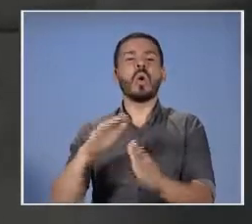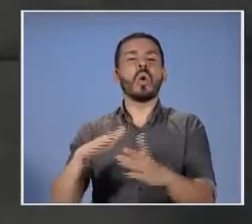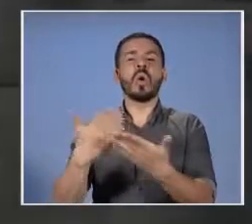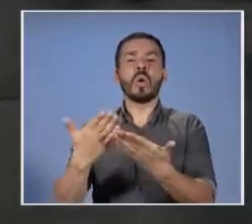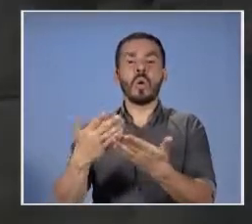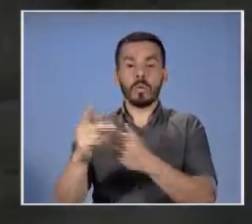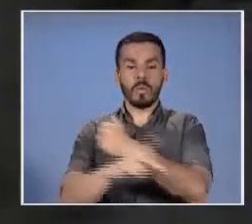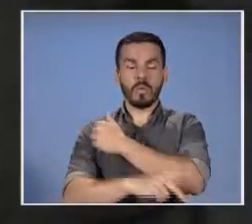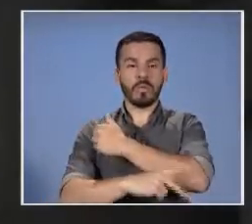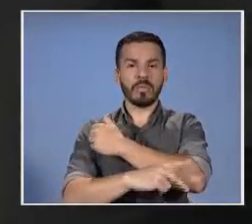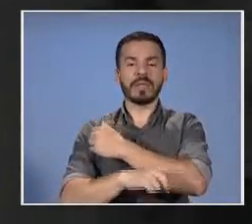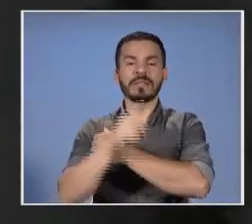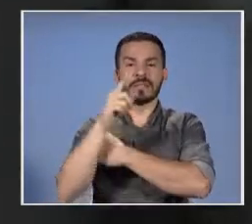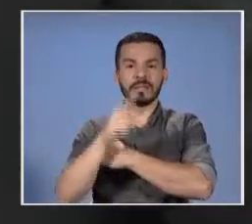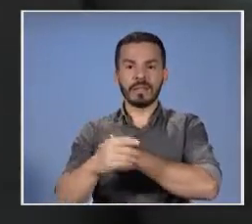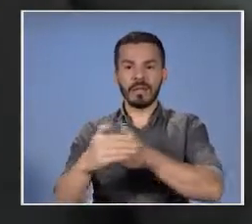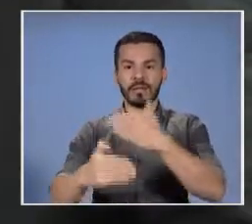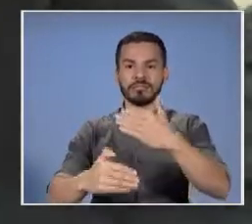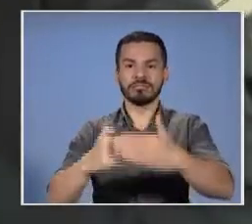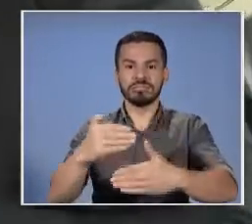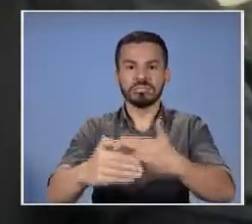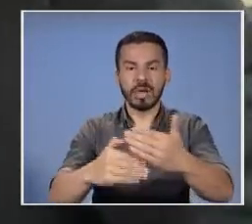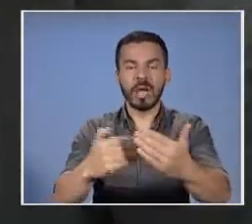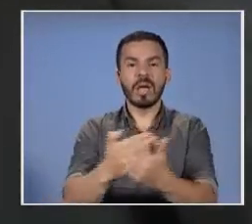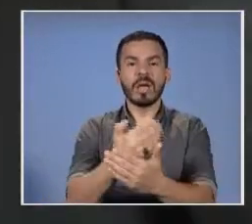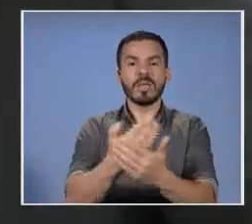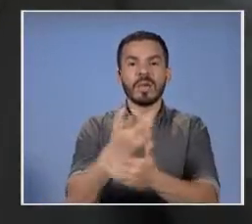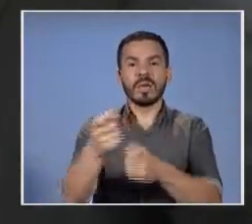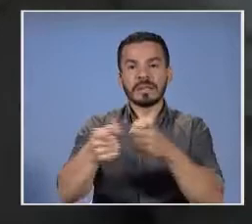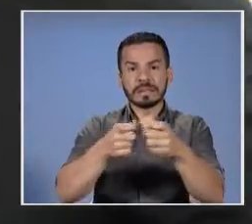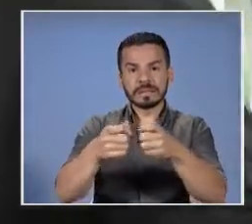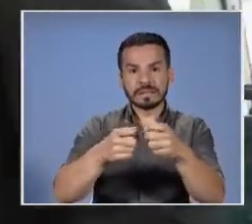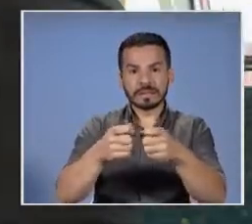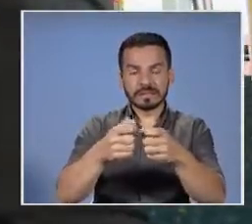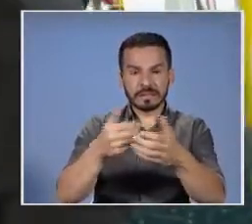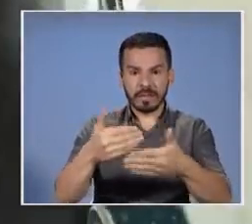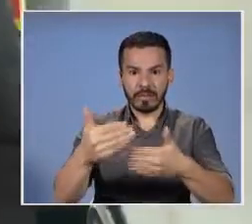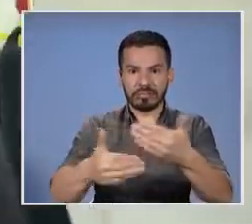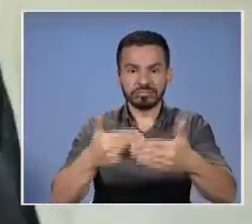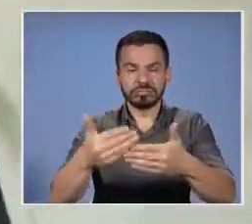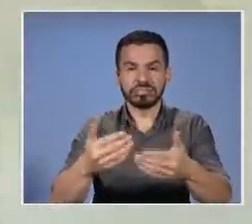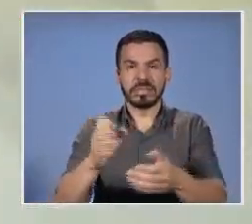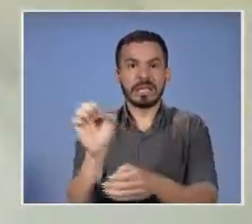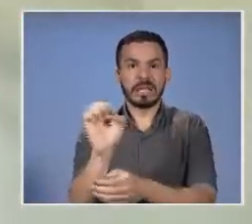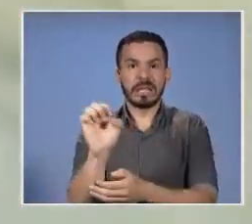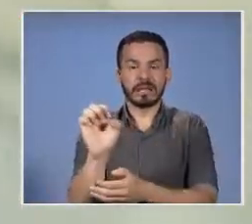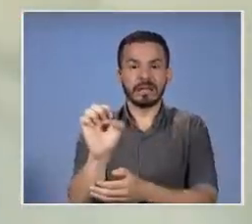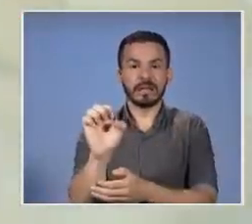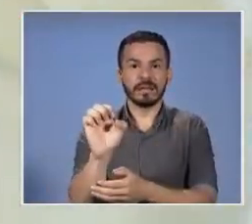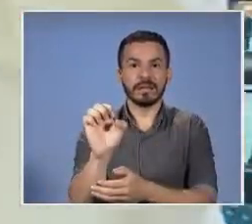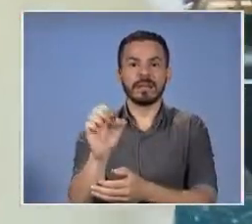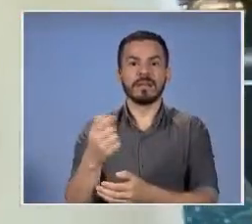avanzar hacia nuevos sistemas de gestión energética. Y es una